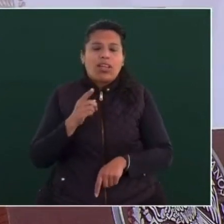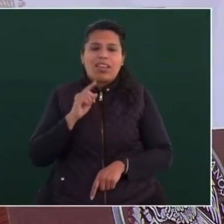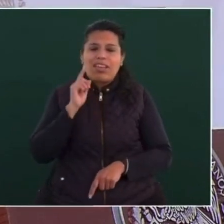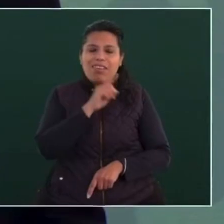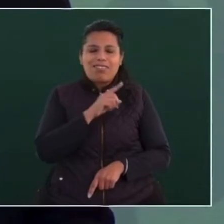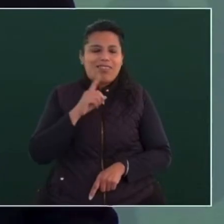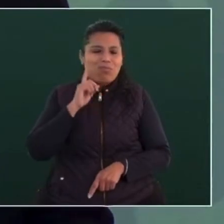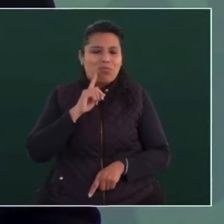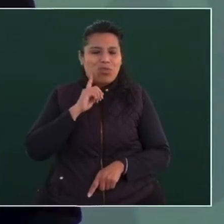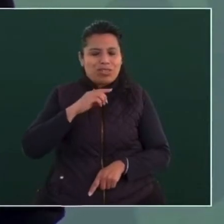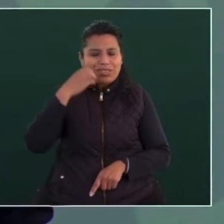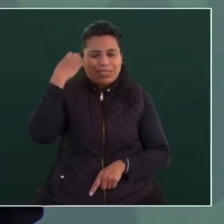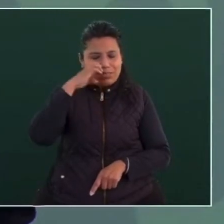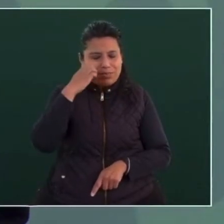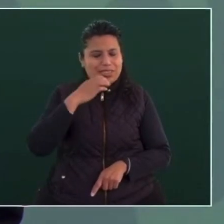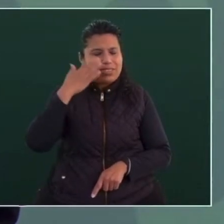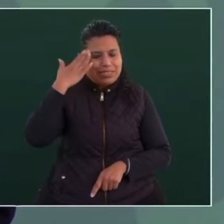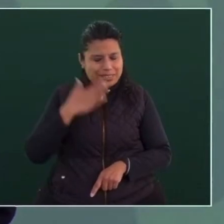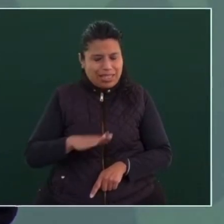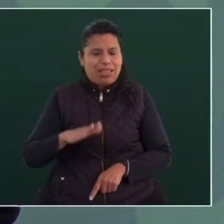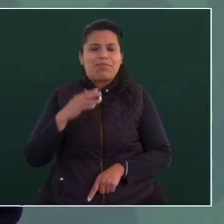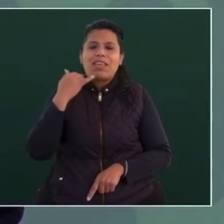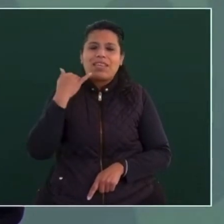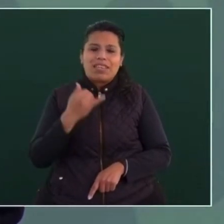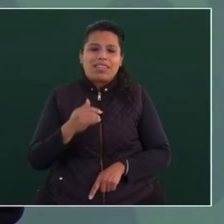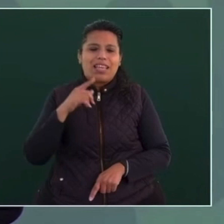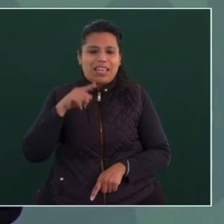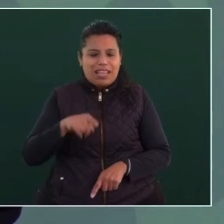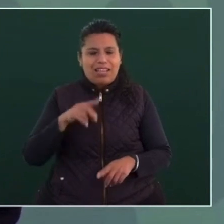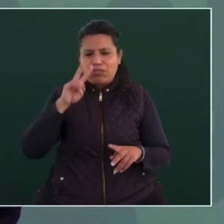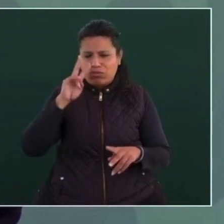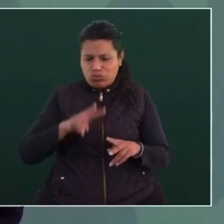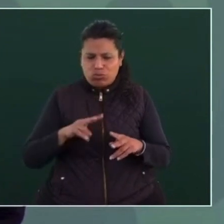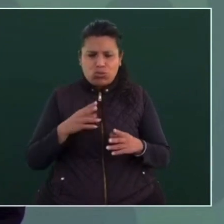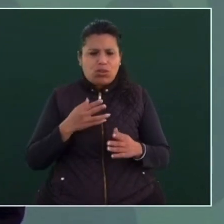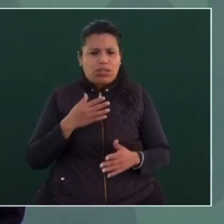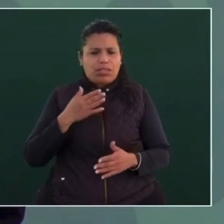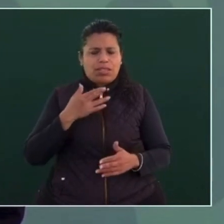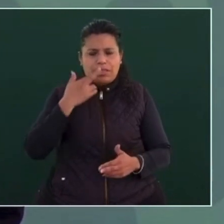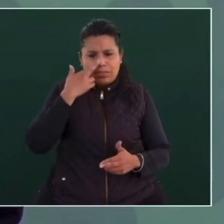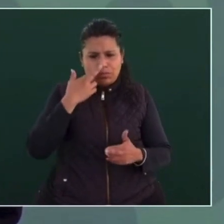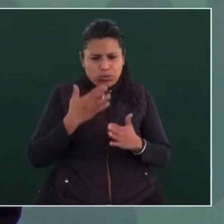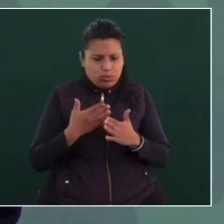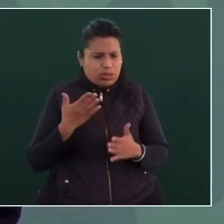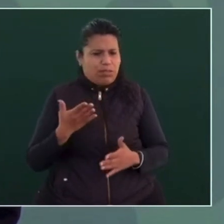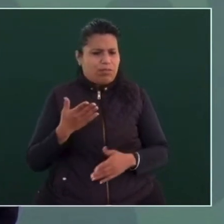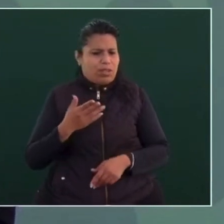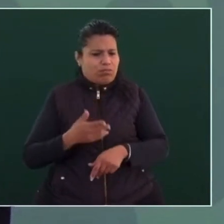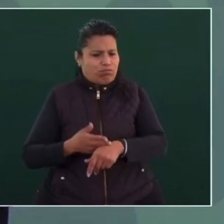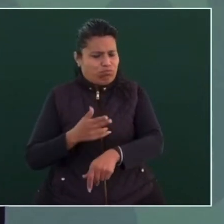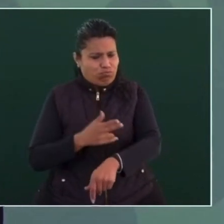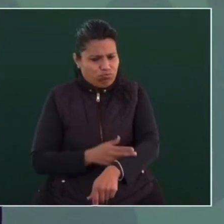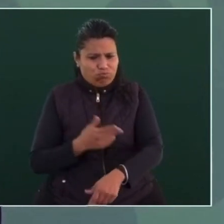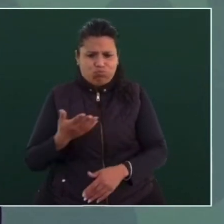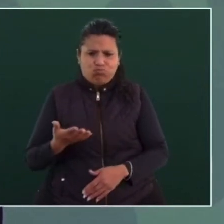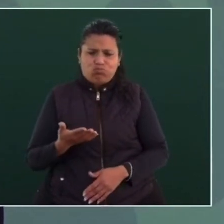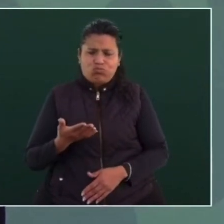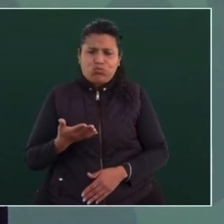los requisitos y además porque es una mujer responsable, repito, honesta.